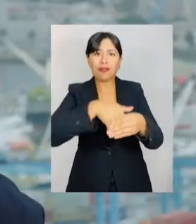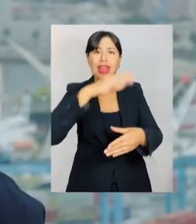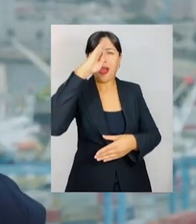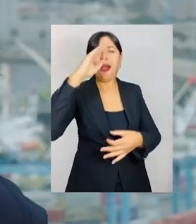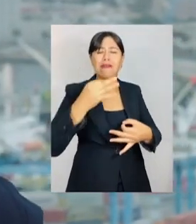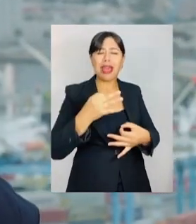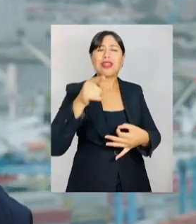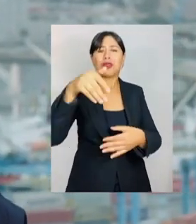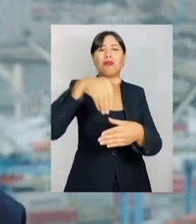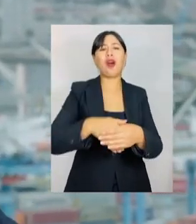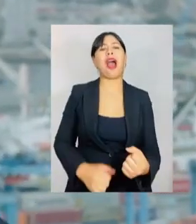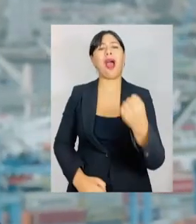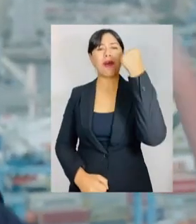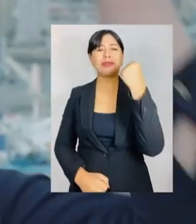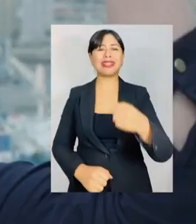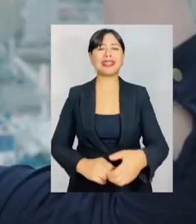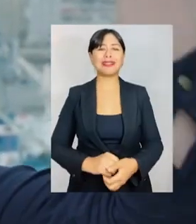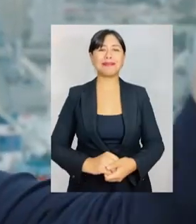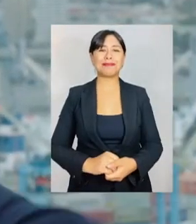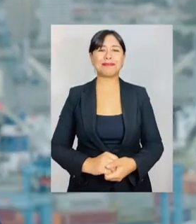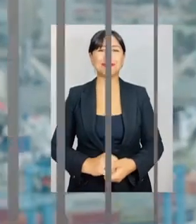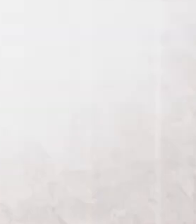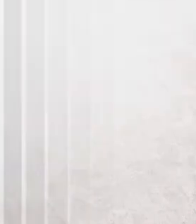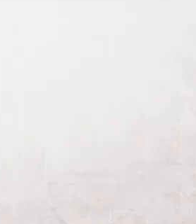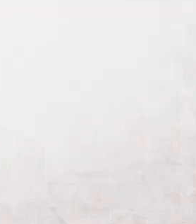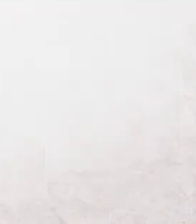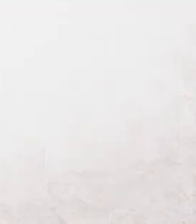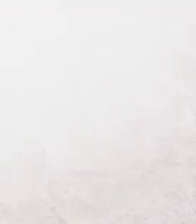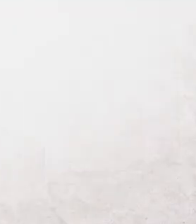seguro Vota confiado Vota Comunista